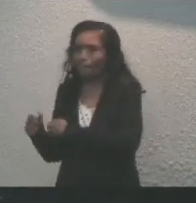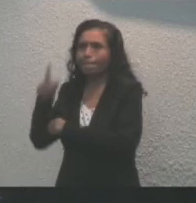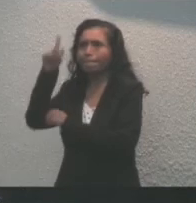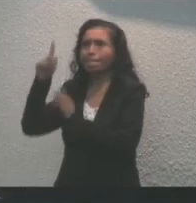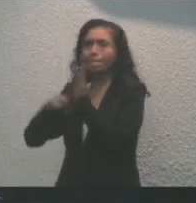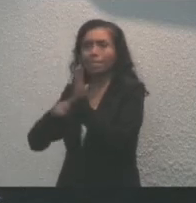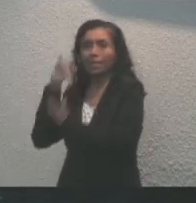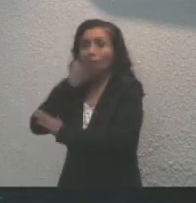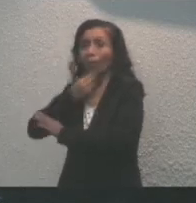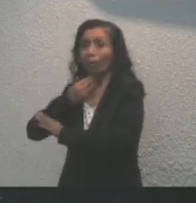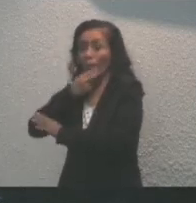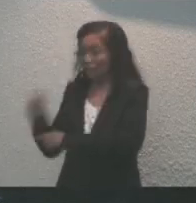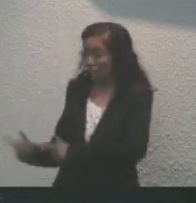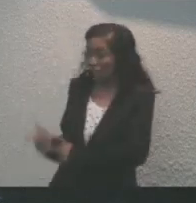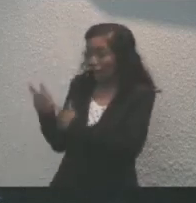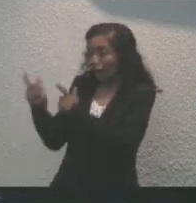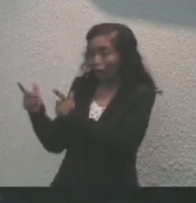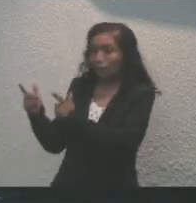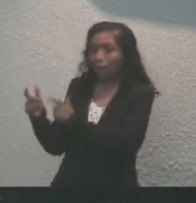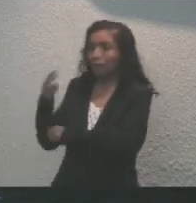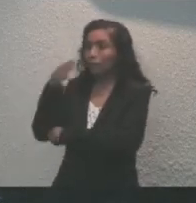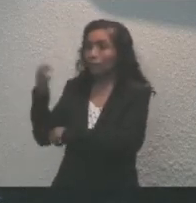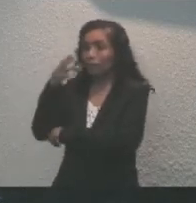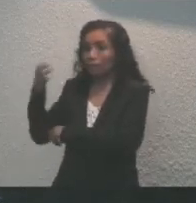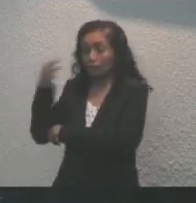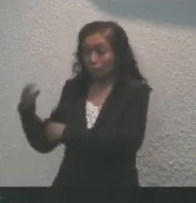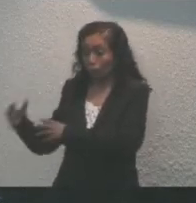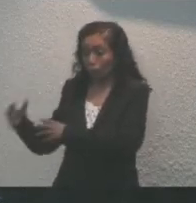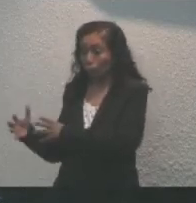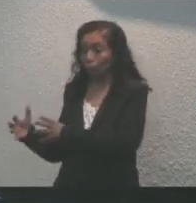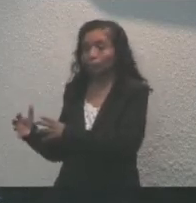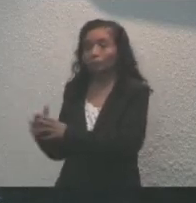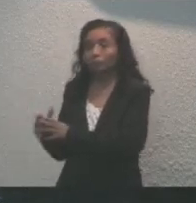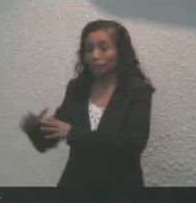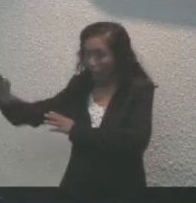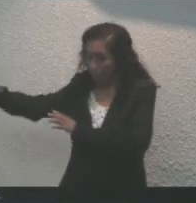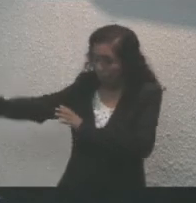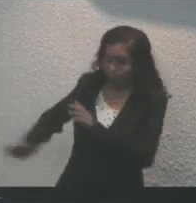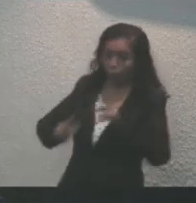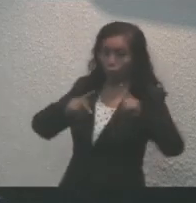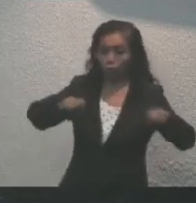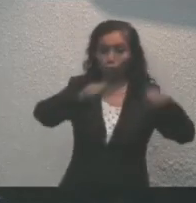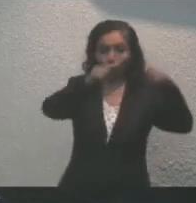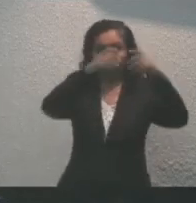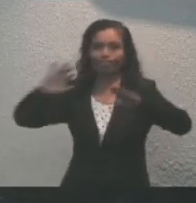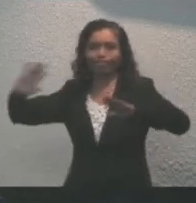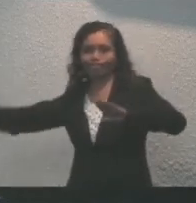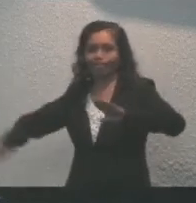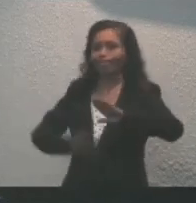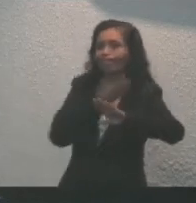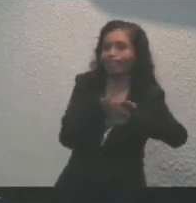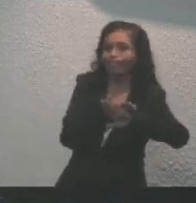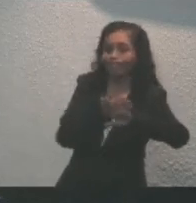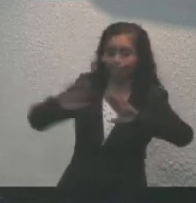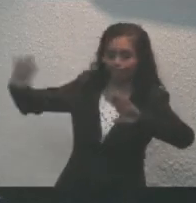mil hombres de armas y 300 cargadores atacando Tulum por sorpresa